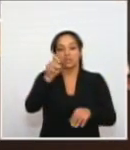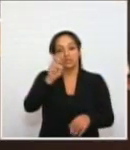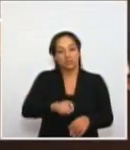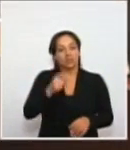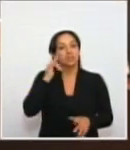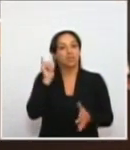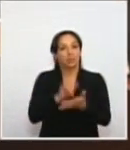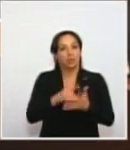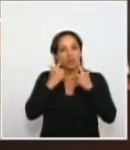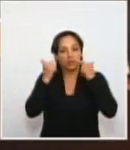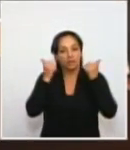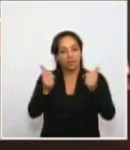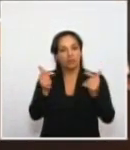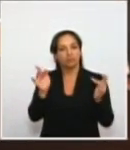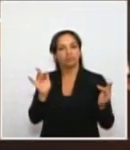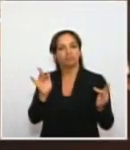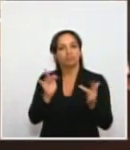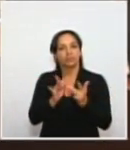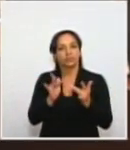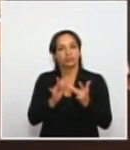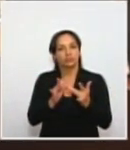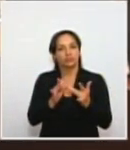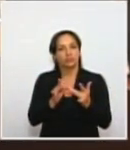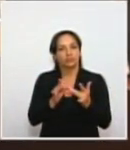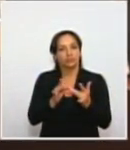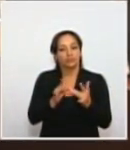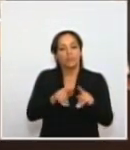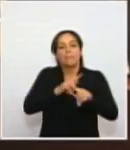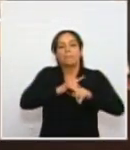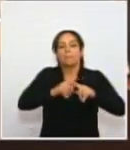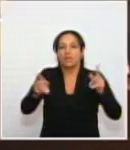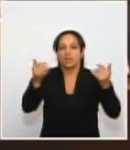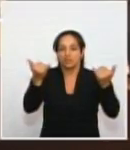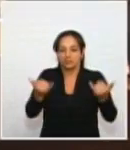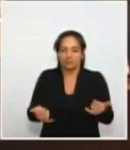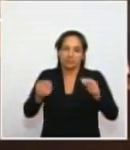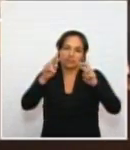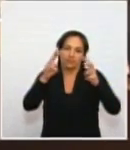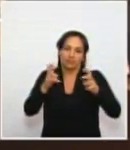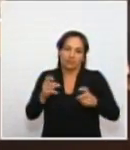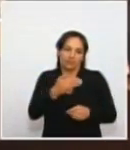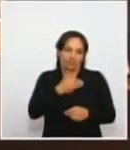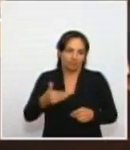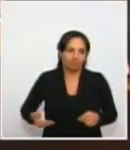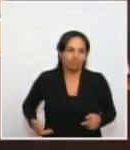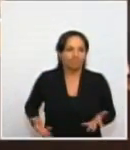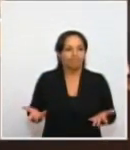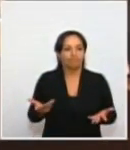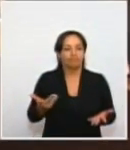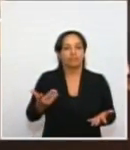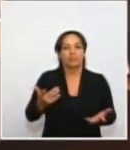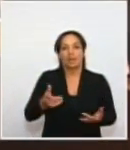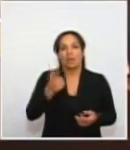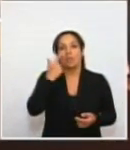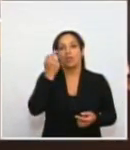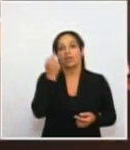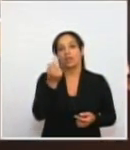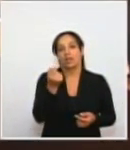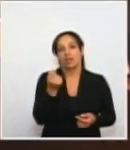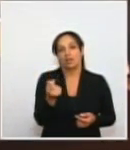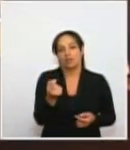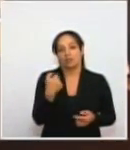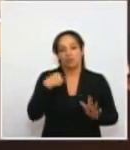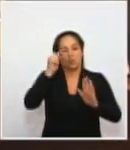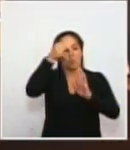conveniente y oportuno. Sin embargo, en estos temas, Presidente, tan delicados, y no